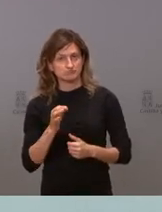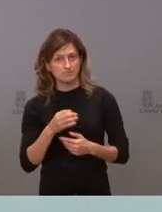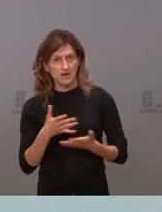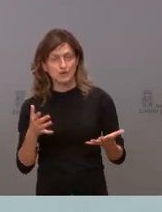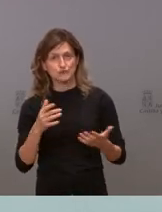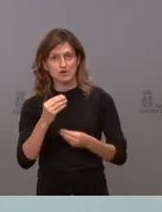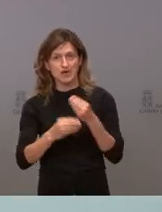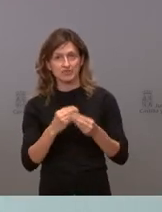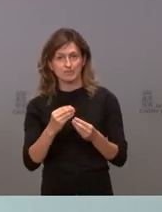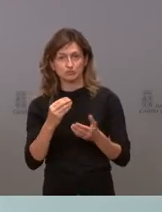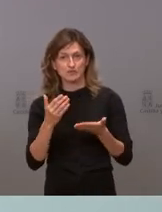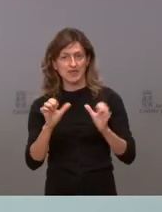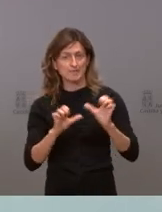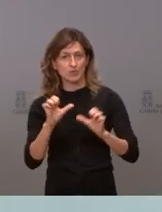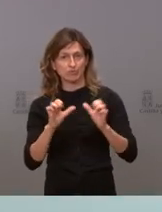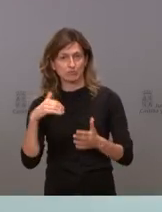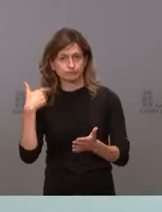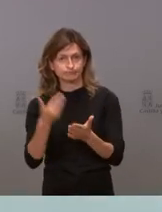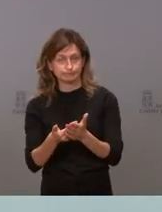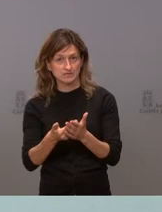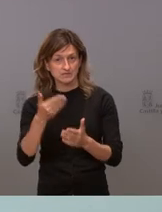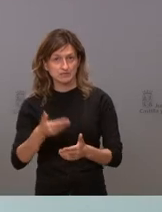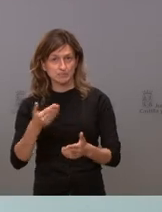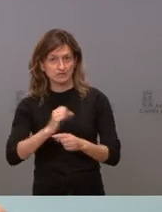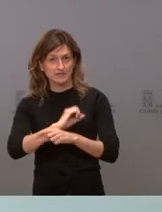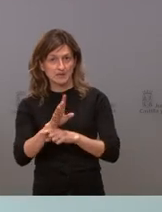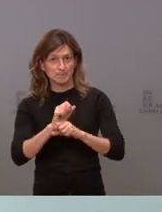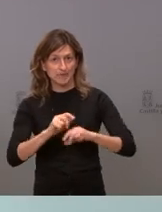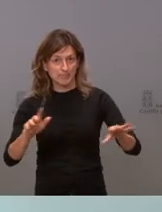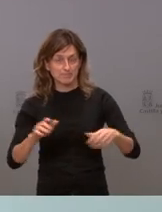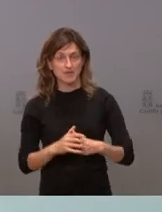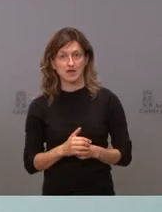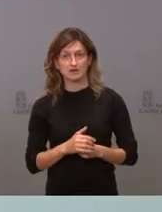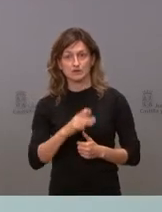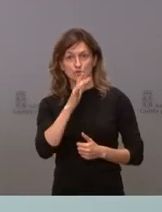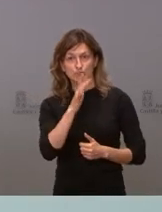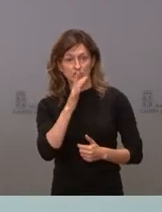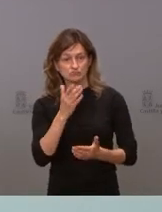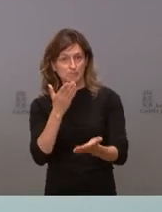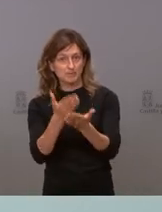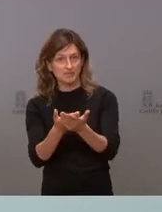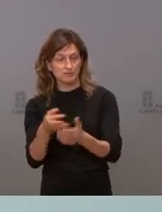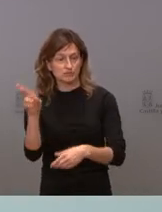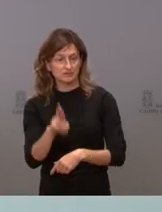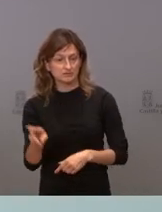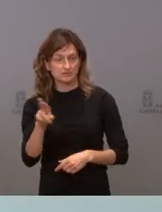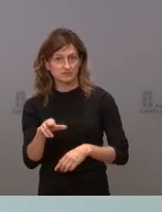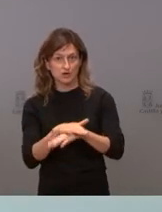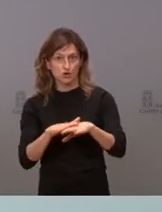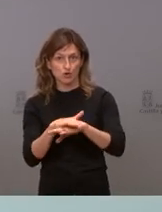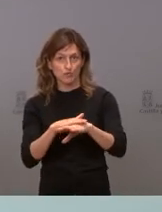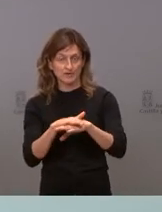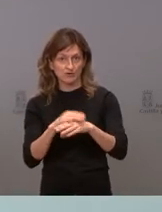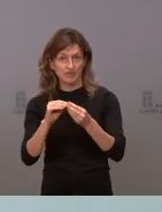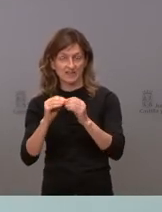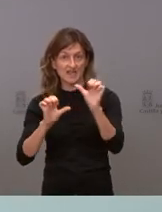y tenemos que hacer una evaluación de algo muy importante, como es la de la pandemia. Por cierto, le hemos pedido de manera reiterada al Gobierno de España que sería bueno que se hiciera una